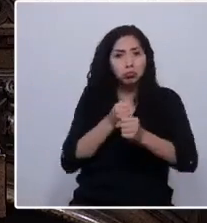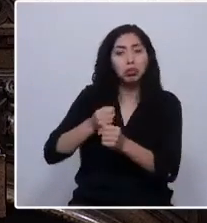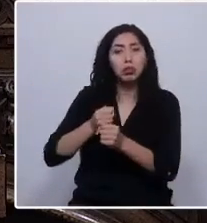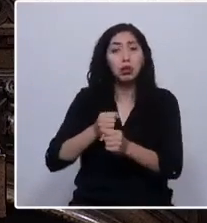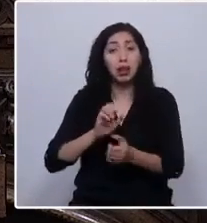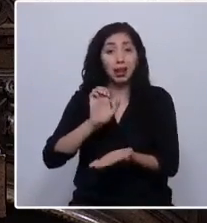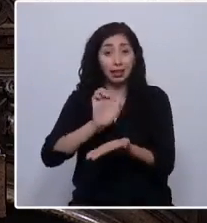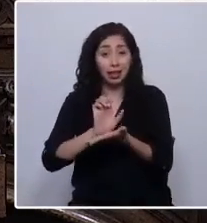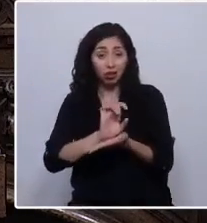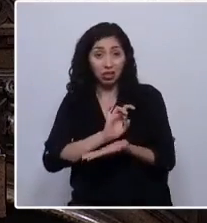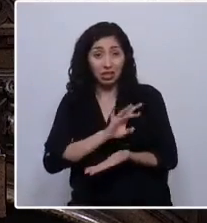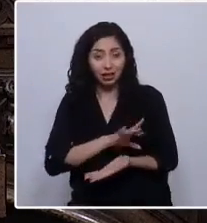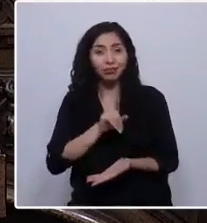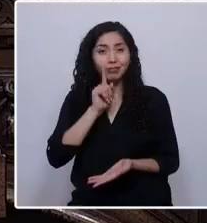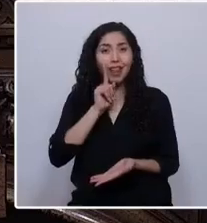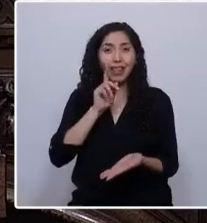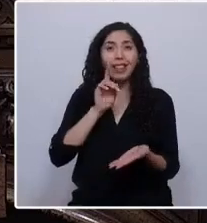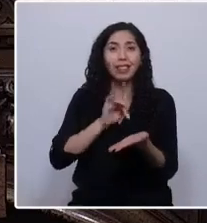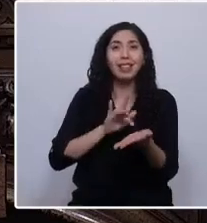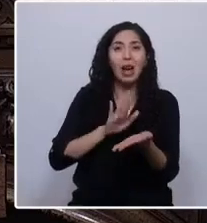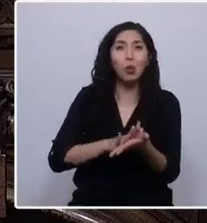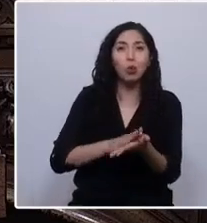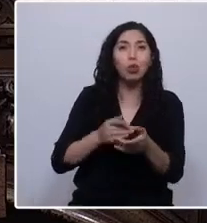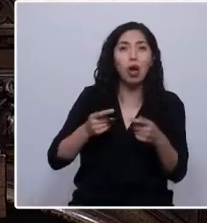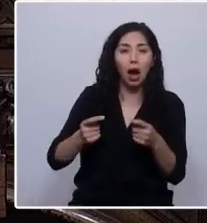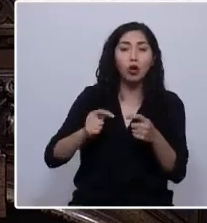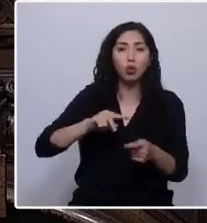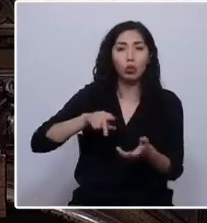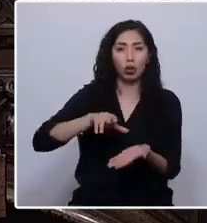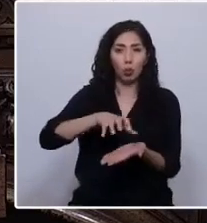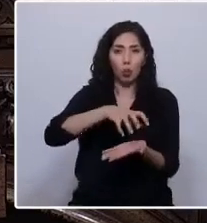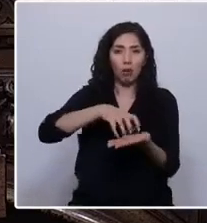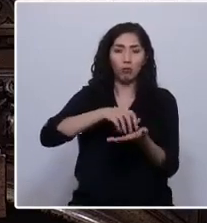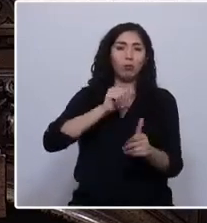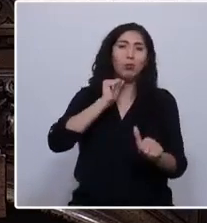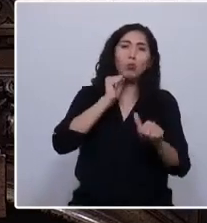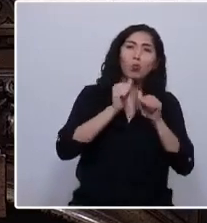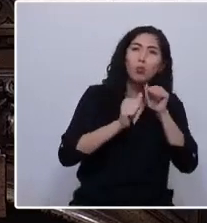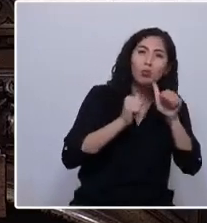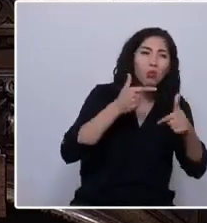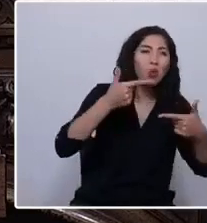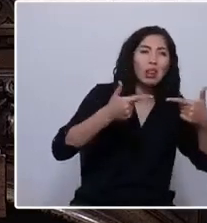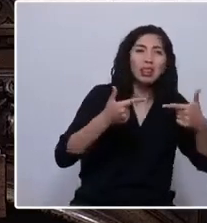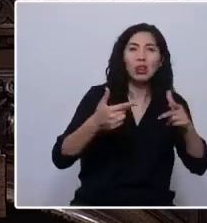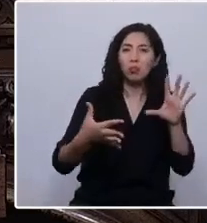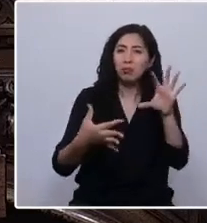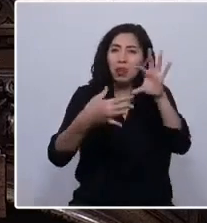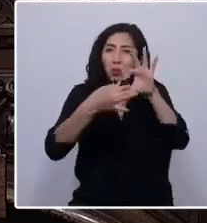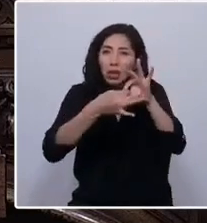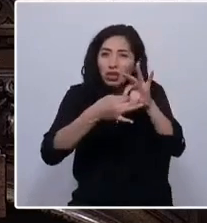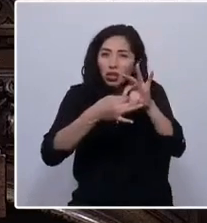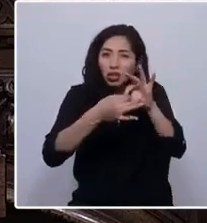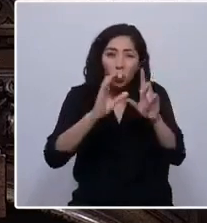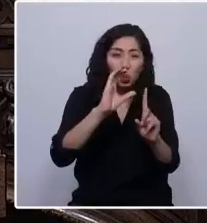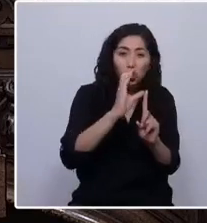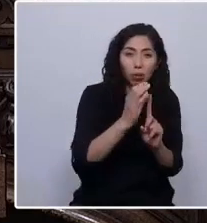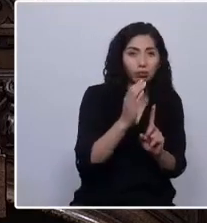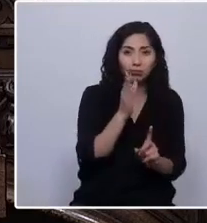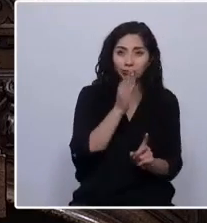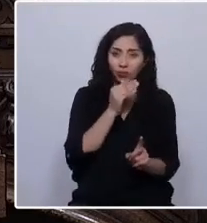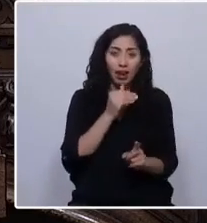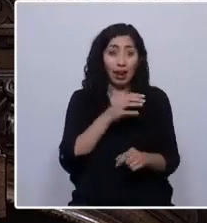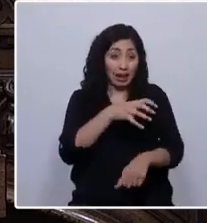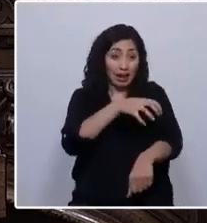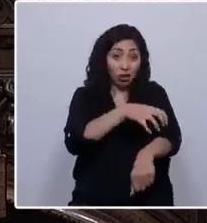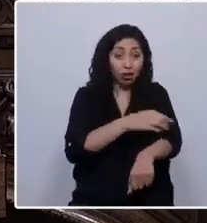mantiene una deuda con nuestros pueblos. La pobreza de sus políticas de vinculación cultural y patrimonial, tanto de la región